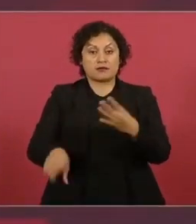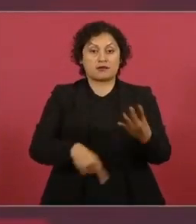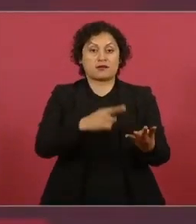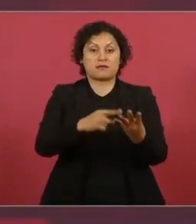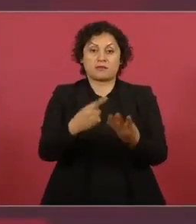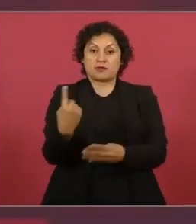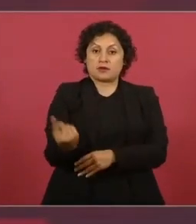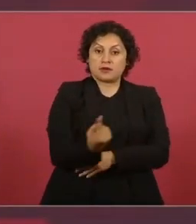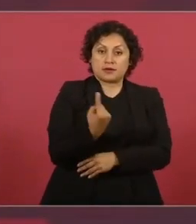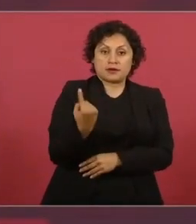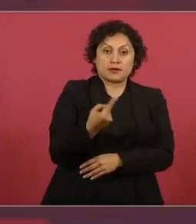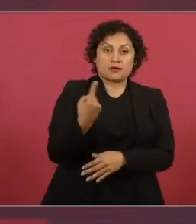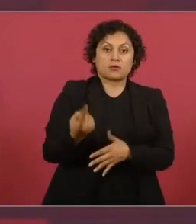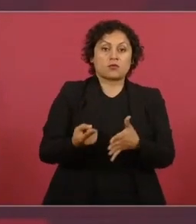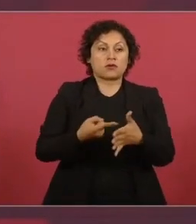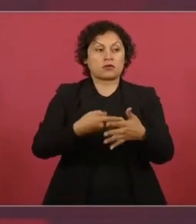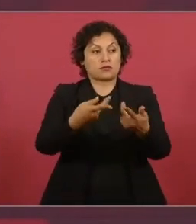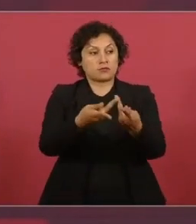vajillas.